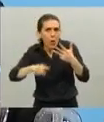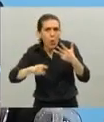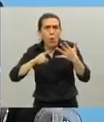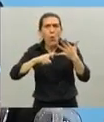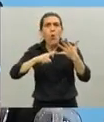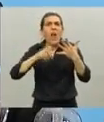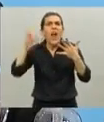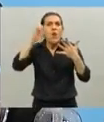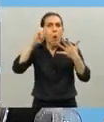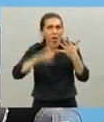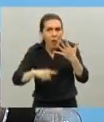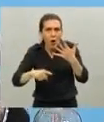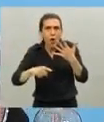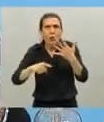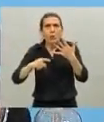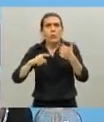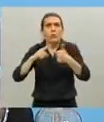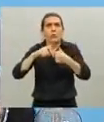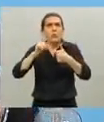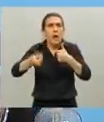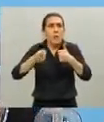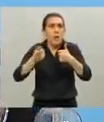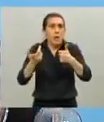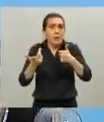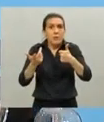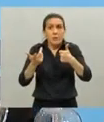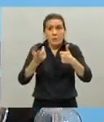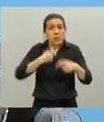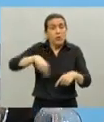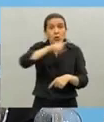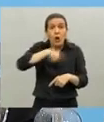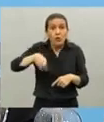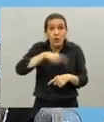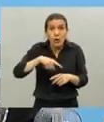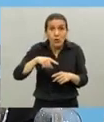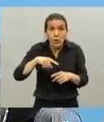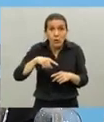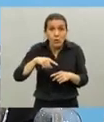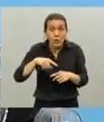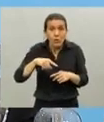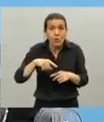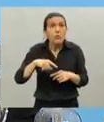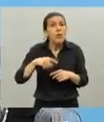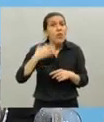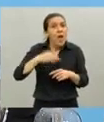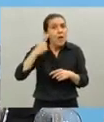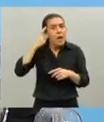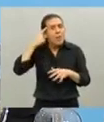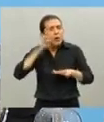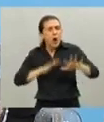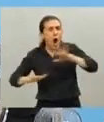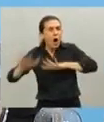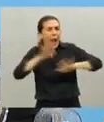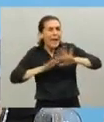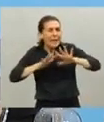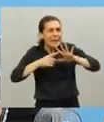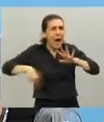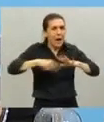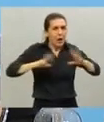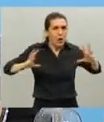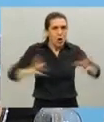mucho Ecuador padece mucho miren nosotros tenemos que prepararnos nosotros yo creo que